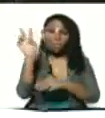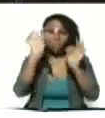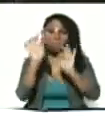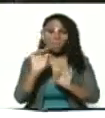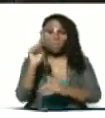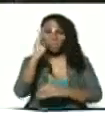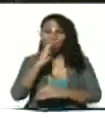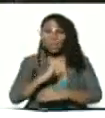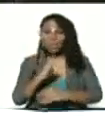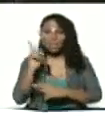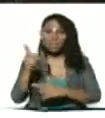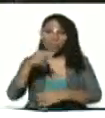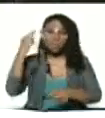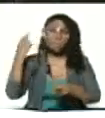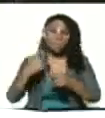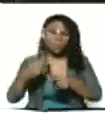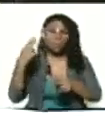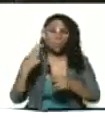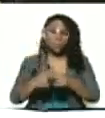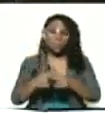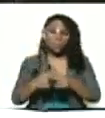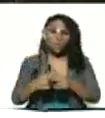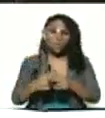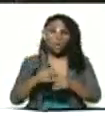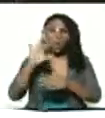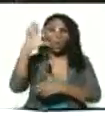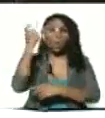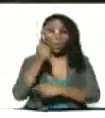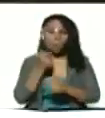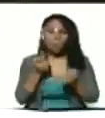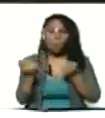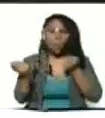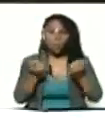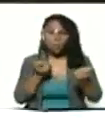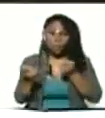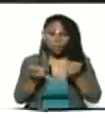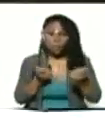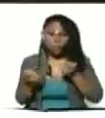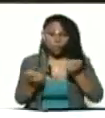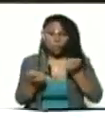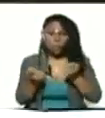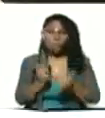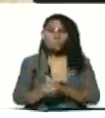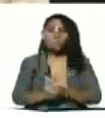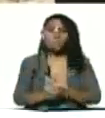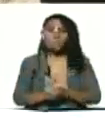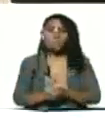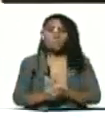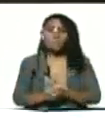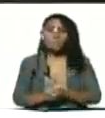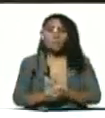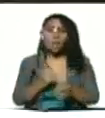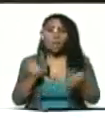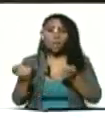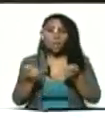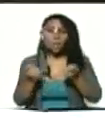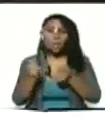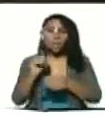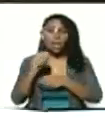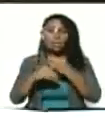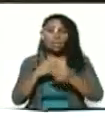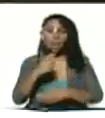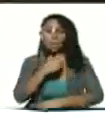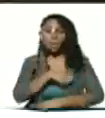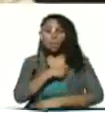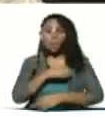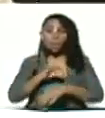brasileras y eran peligrosas y logramos domarlas controlarlas logramos adaptar nuestros protocolos